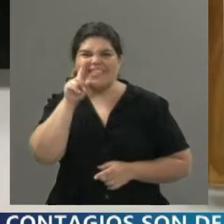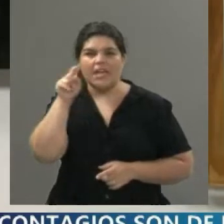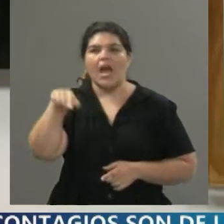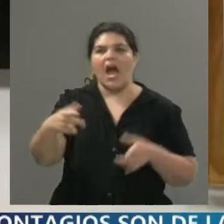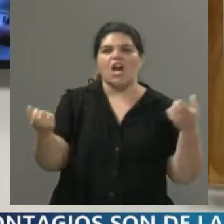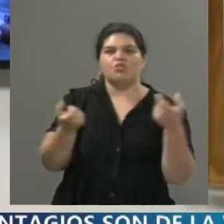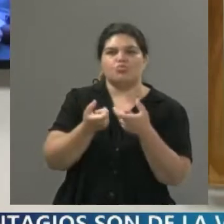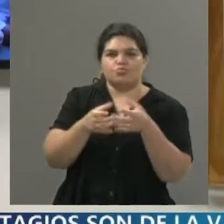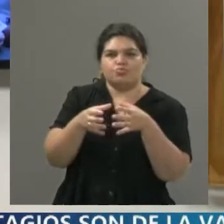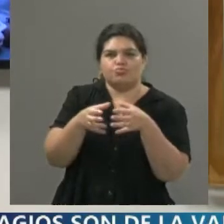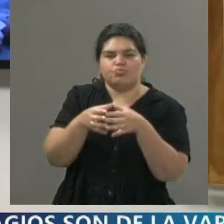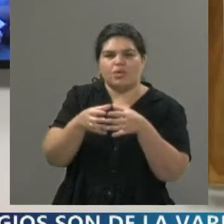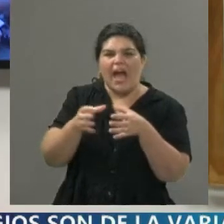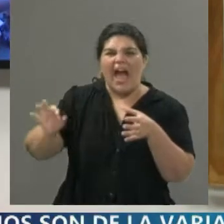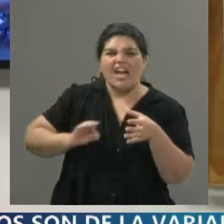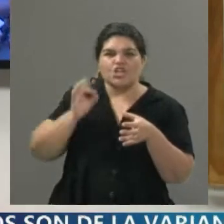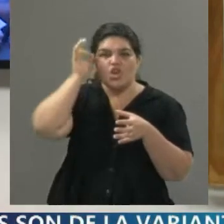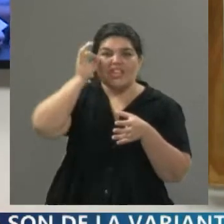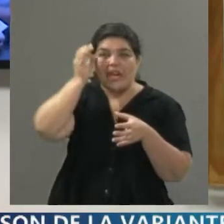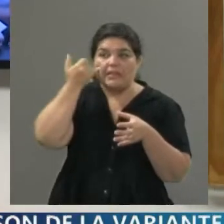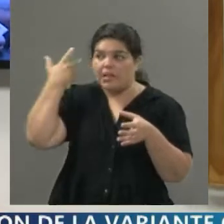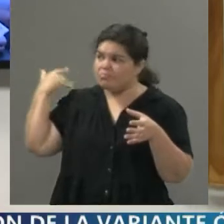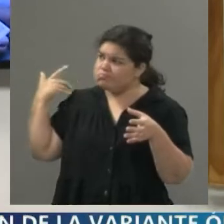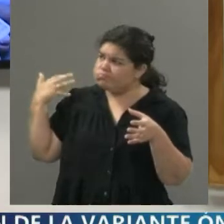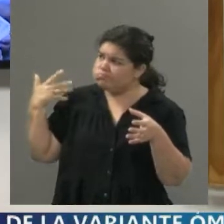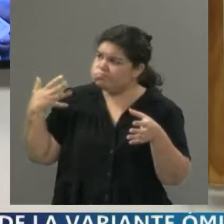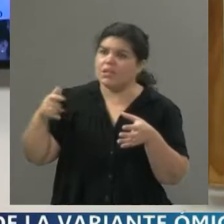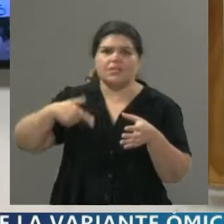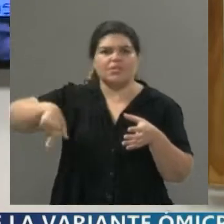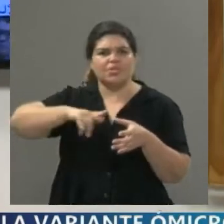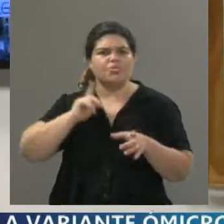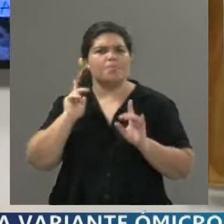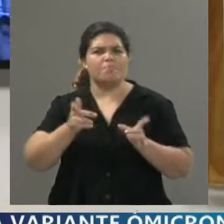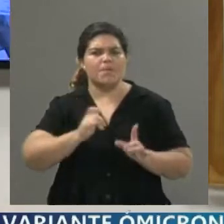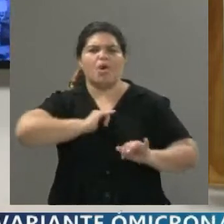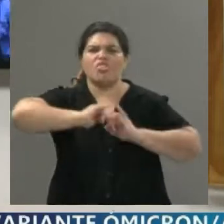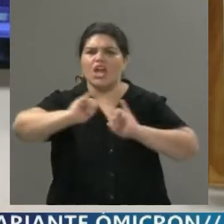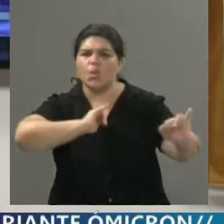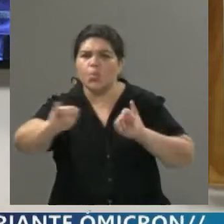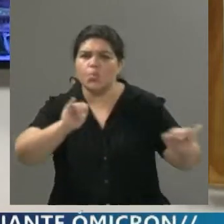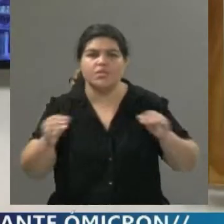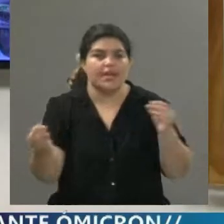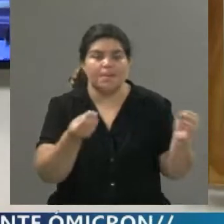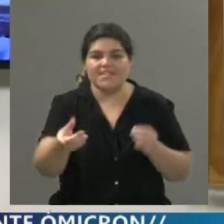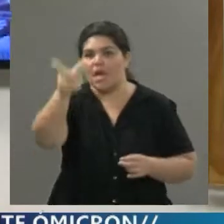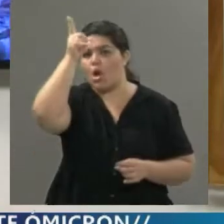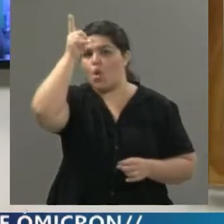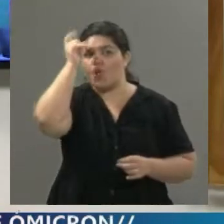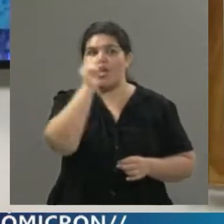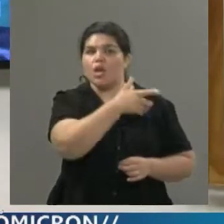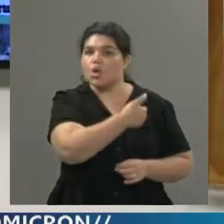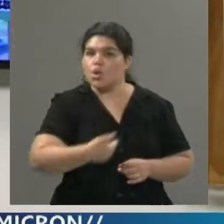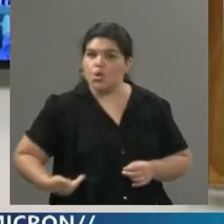años denunciando todo lo que tiene que ver con el abuso de las fuerzas de seguridad del Estado, ¿sí?